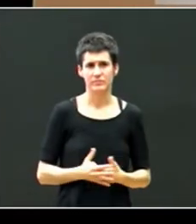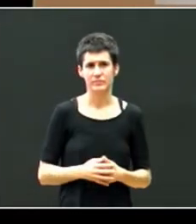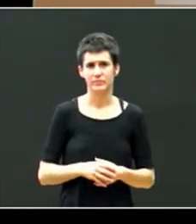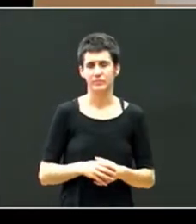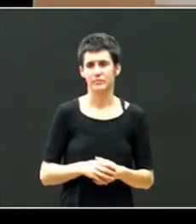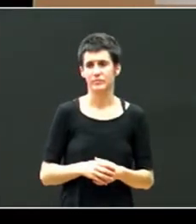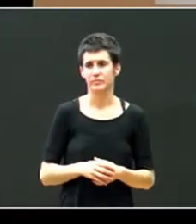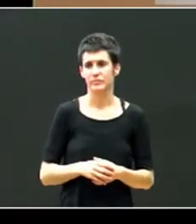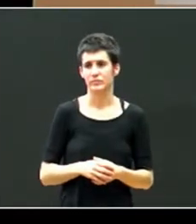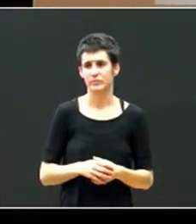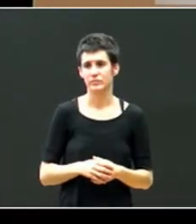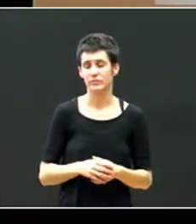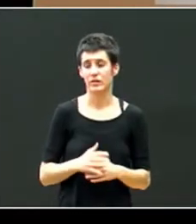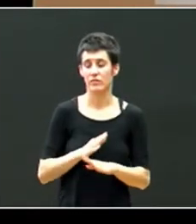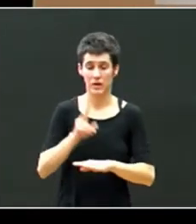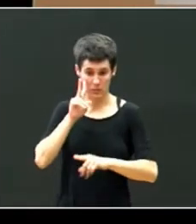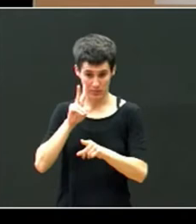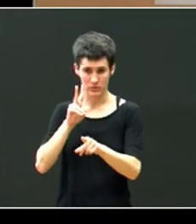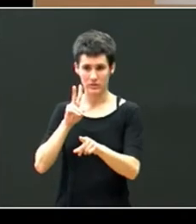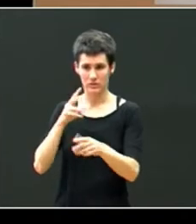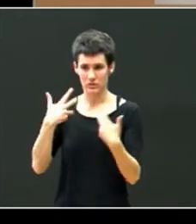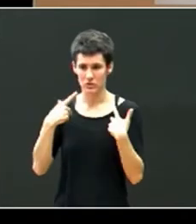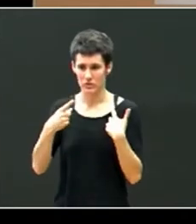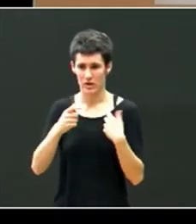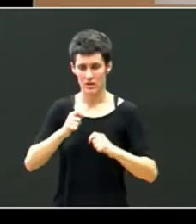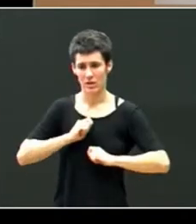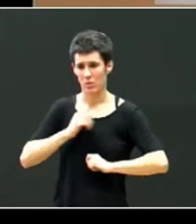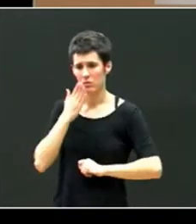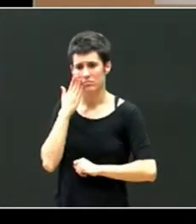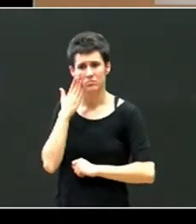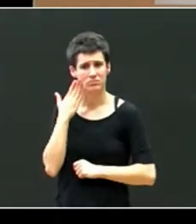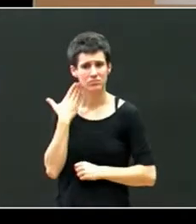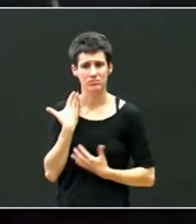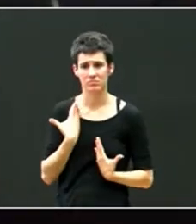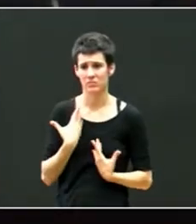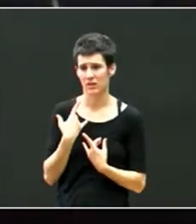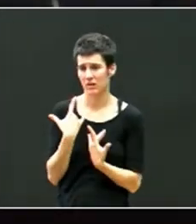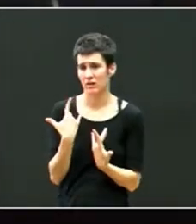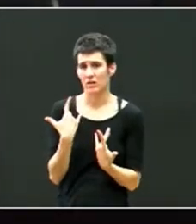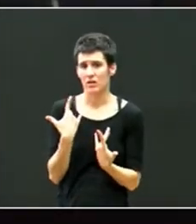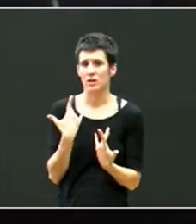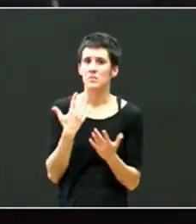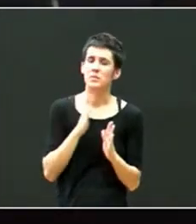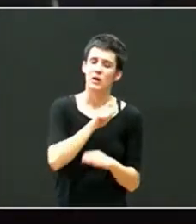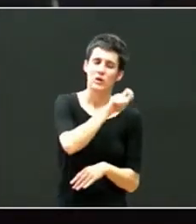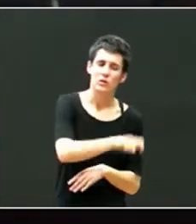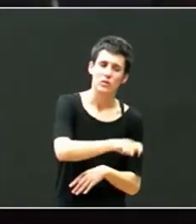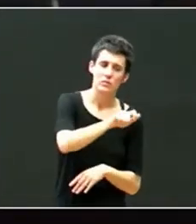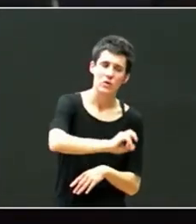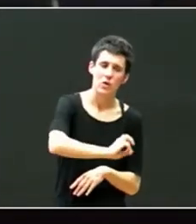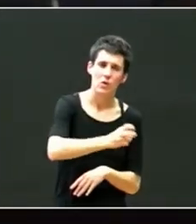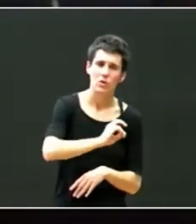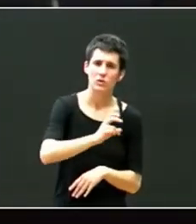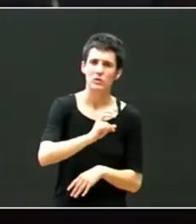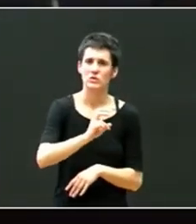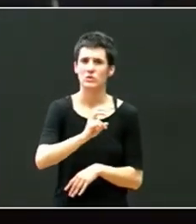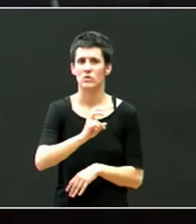nos generan más ternura pero los niños que se ponen bordes que nos insultan que